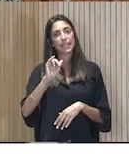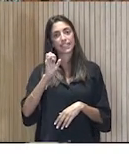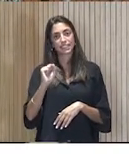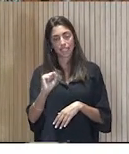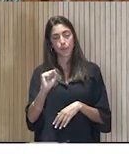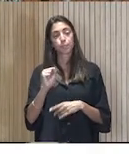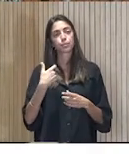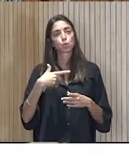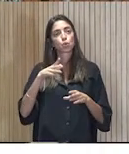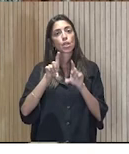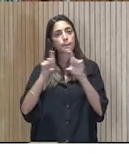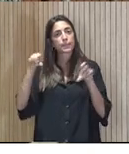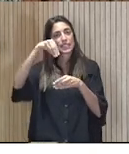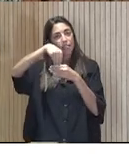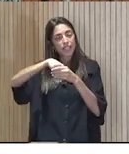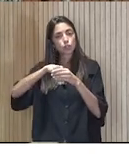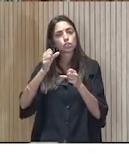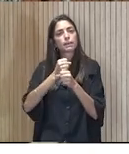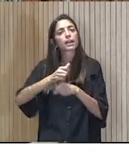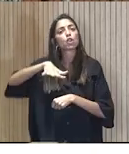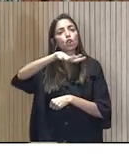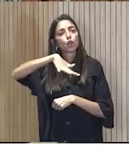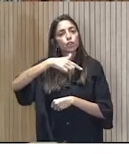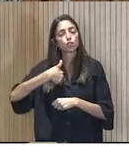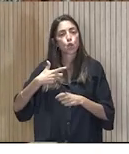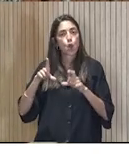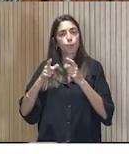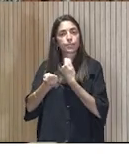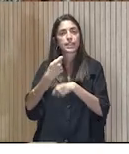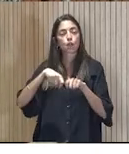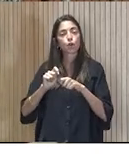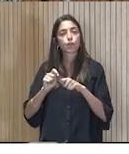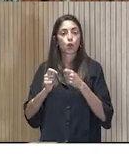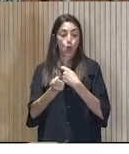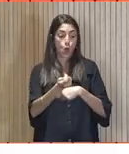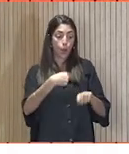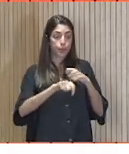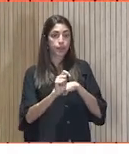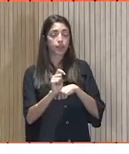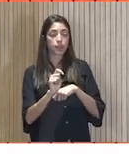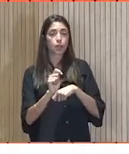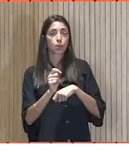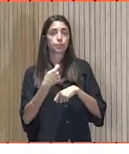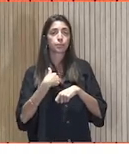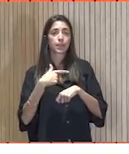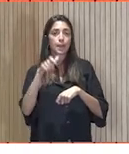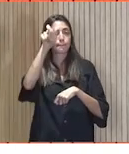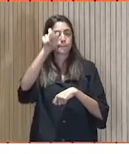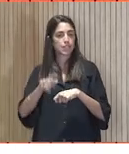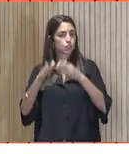¿tú dentro de la compañía dónde trabajas? Estoy en un negocio, en la comercialización, y estoy en personas.